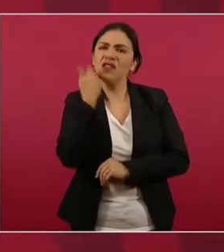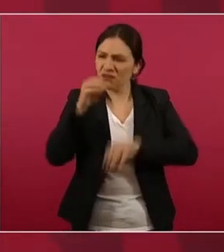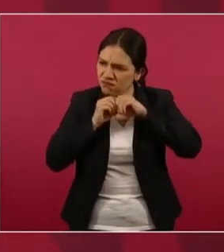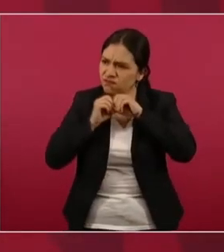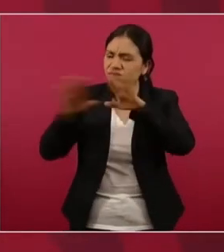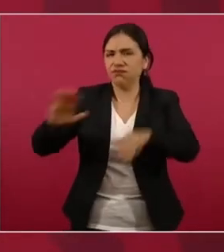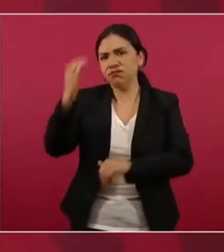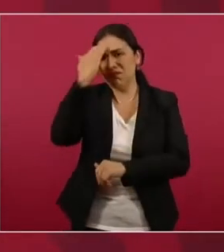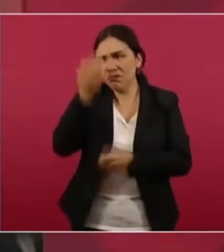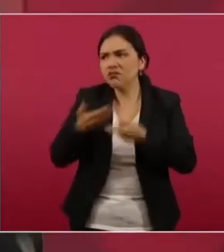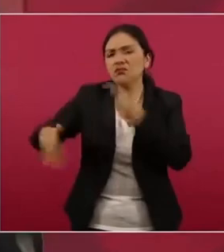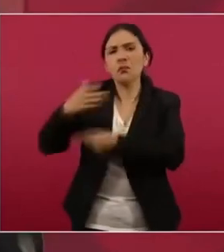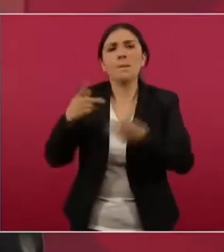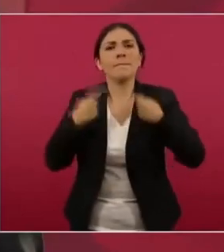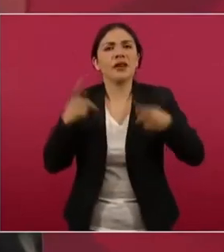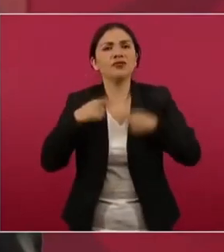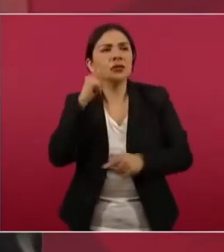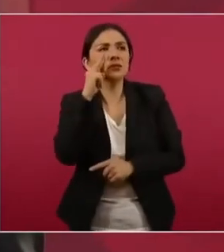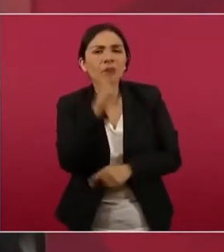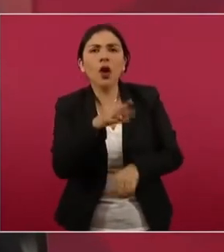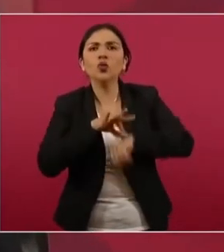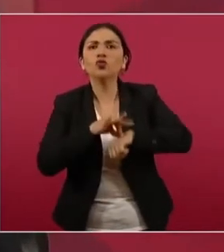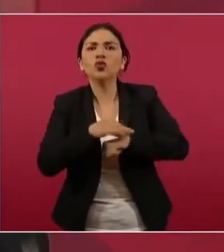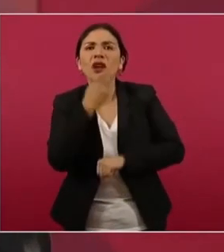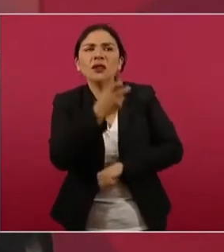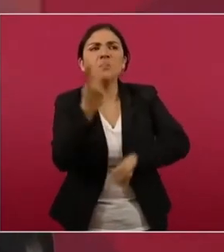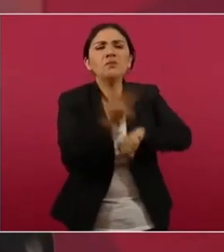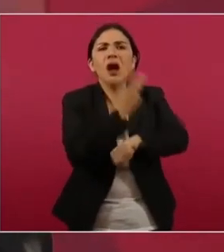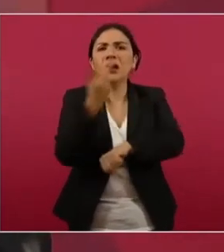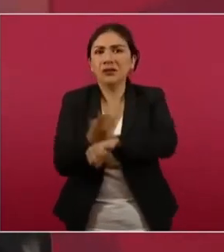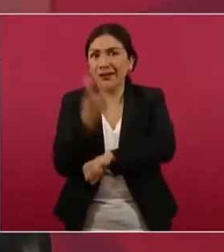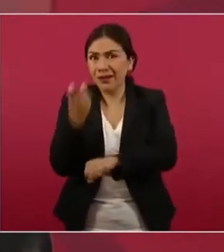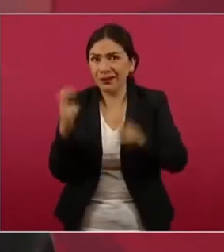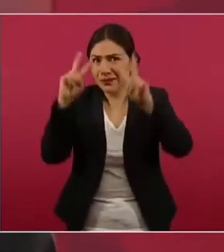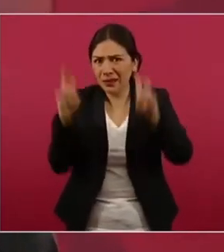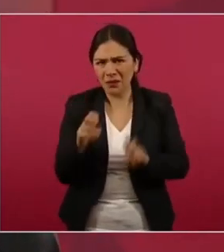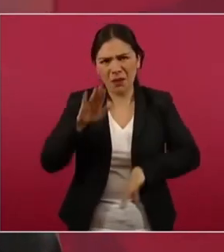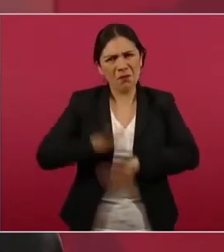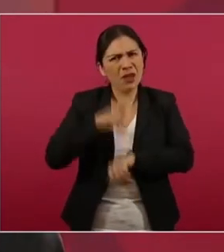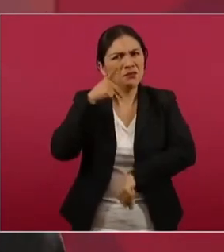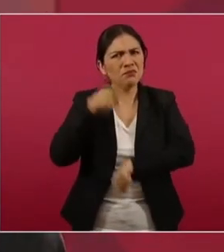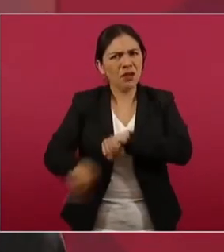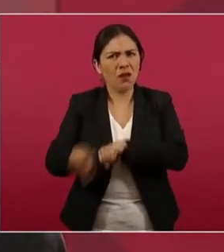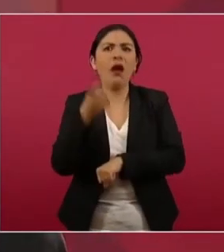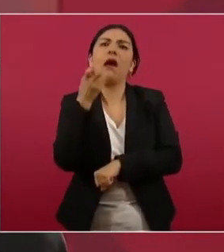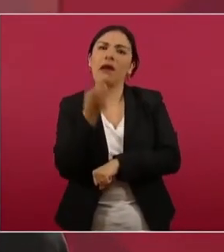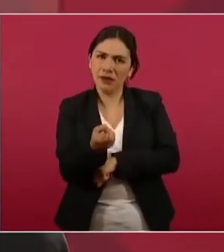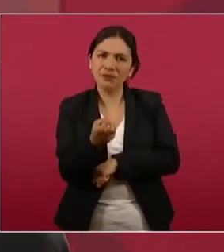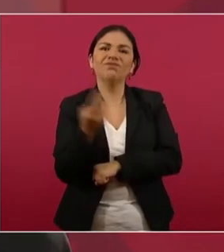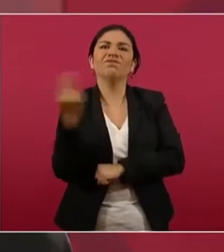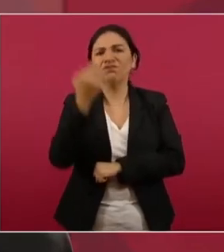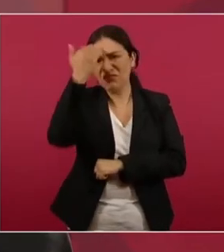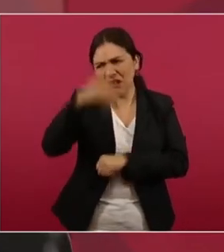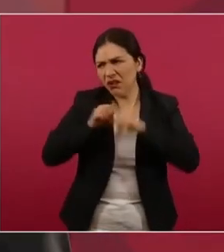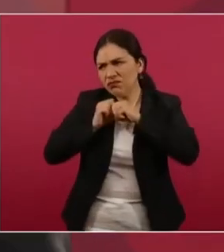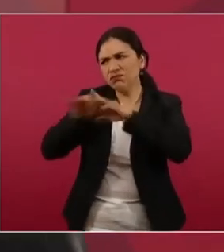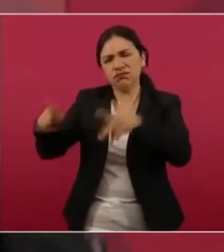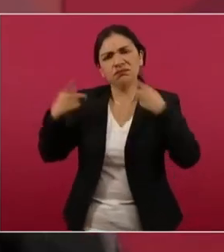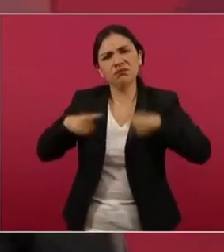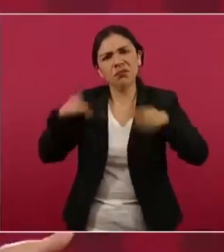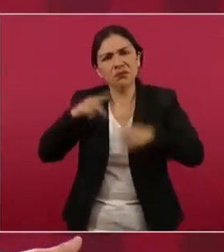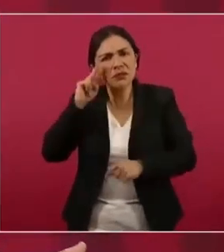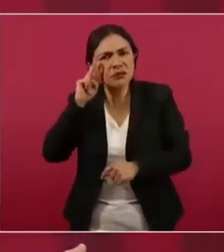y más en estos asuntos que dañan tanto, porque